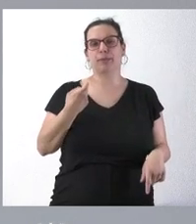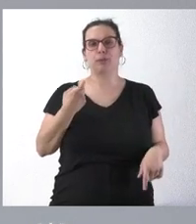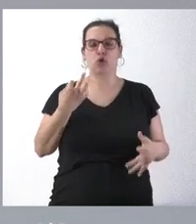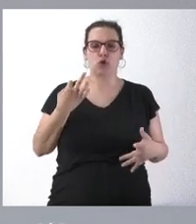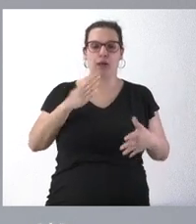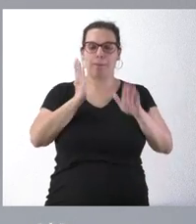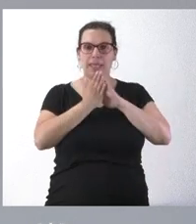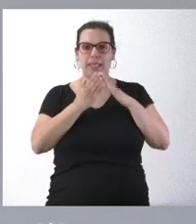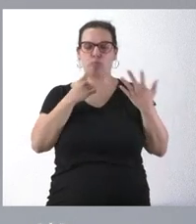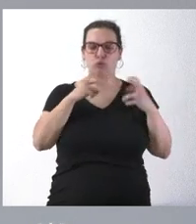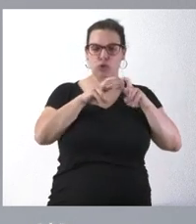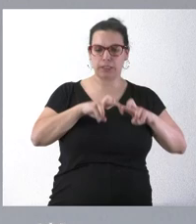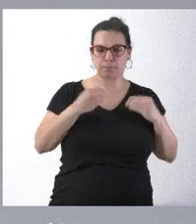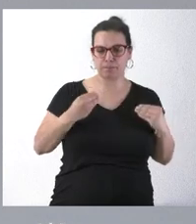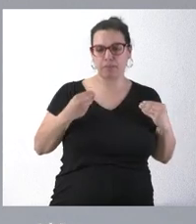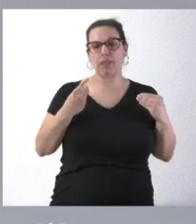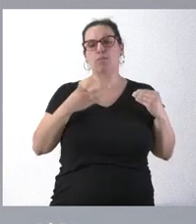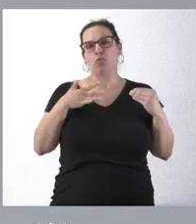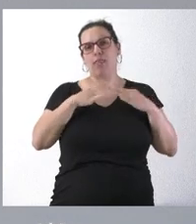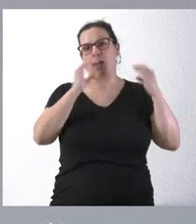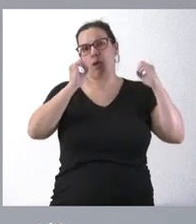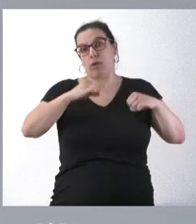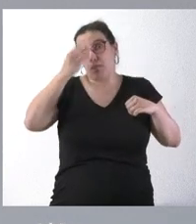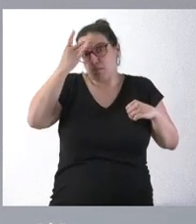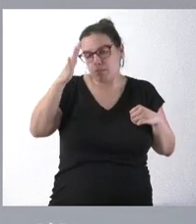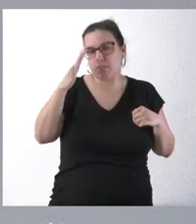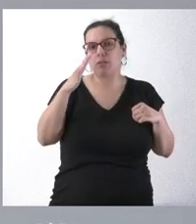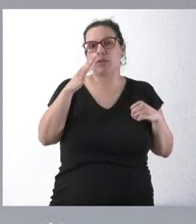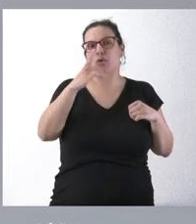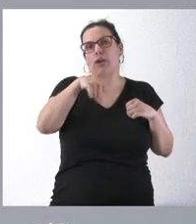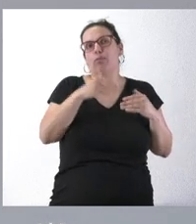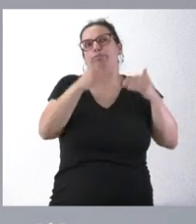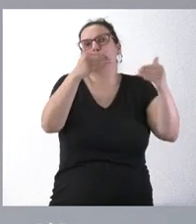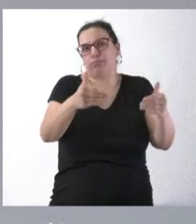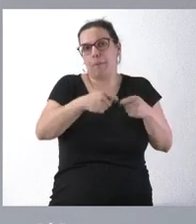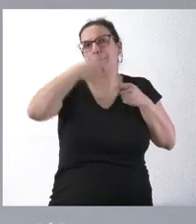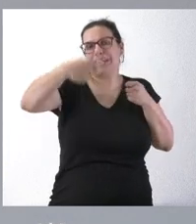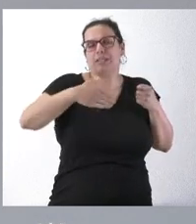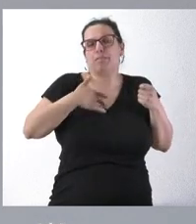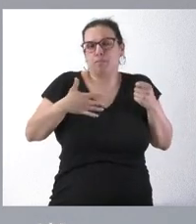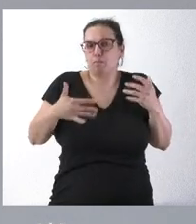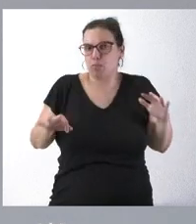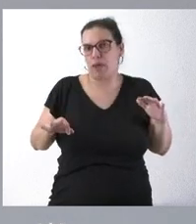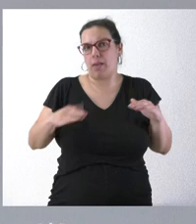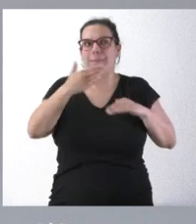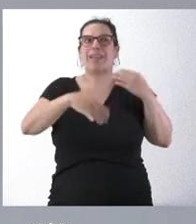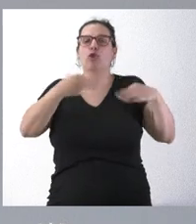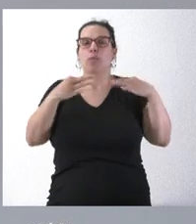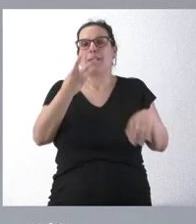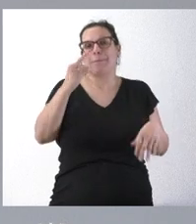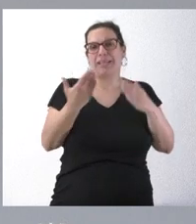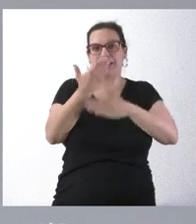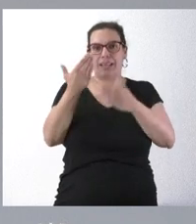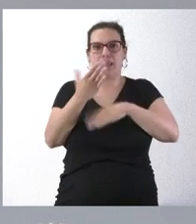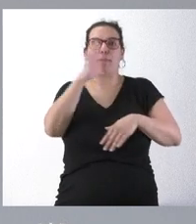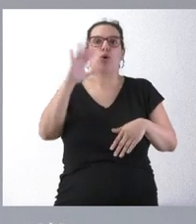expediente, puede también acordar, entiendo, sus prórrogas y ampliar ese plazo ordinario de 20 días. No todos los